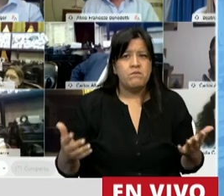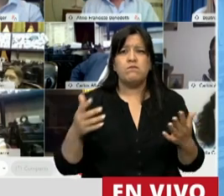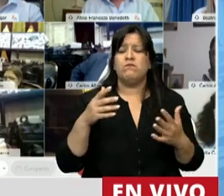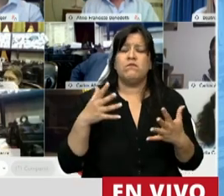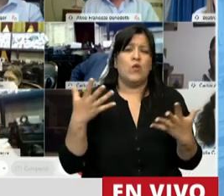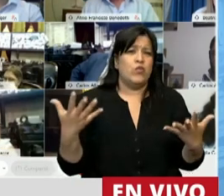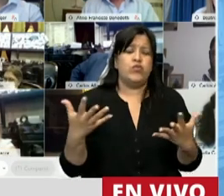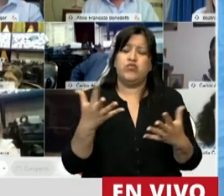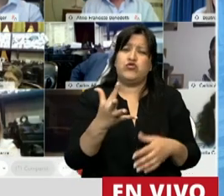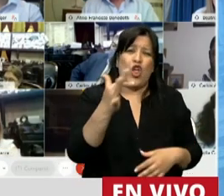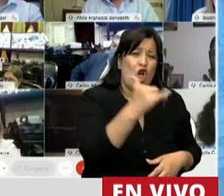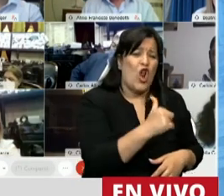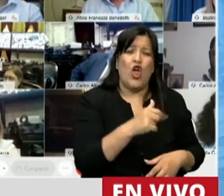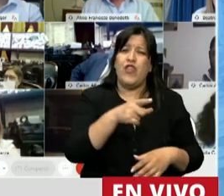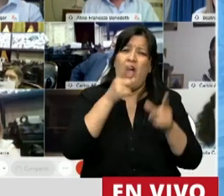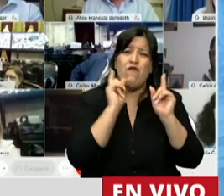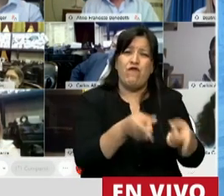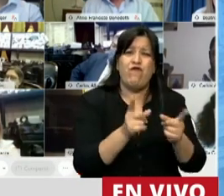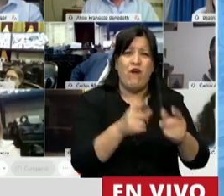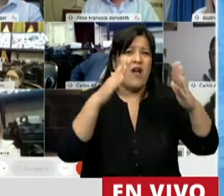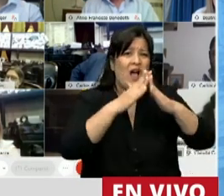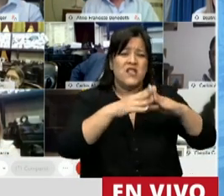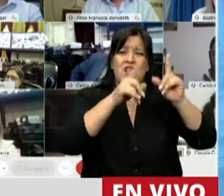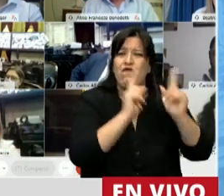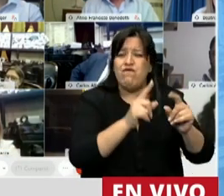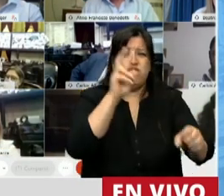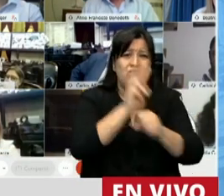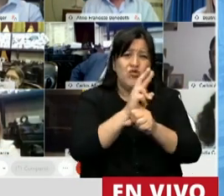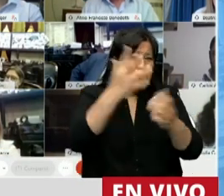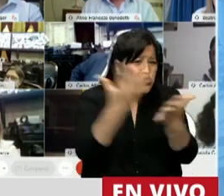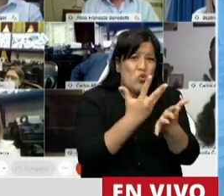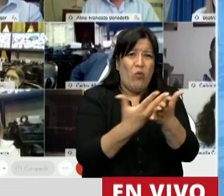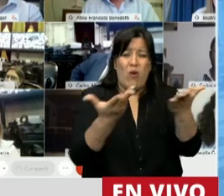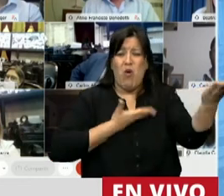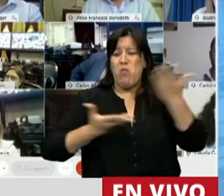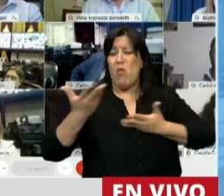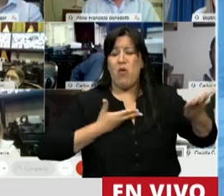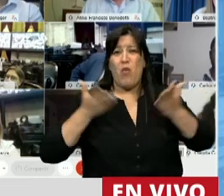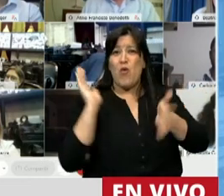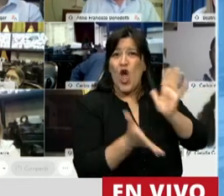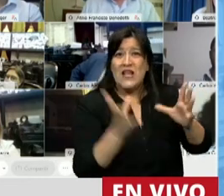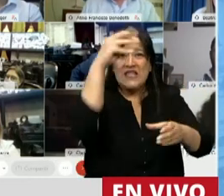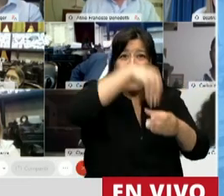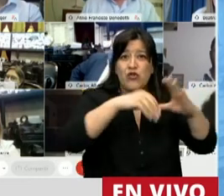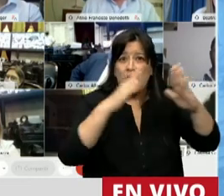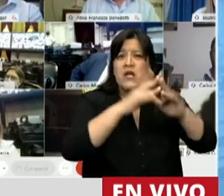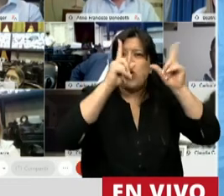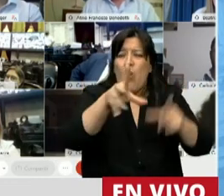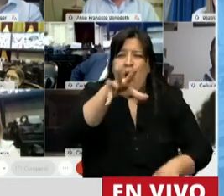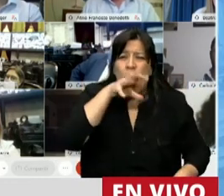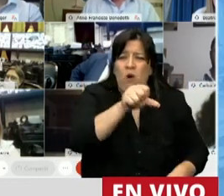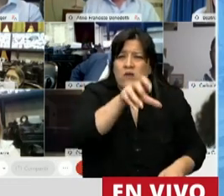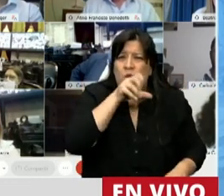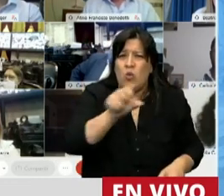milagro cotidiano de sostener sus hogares, sufriendo la violencia en ese hogar por años y